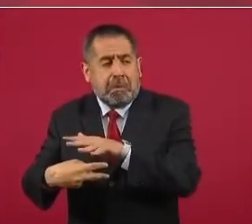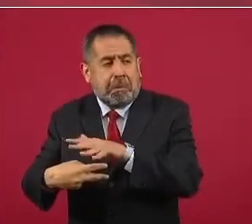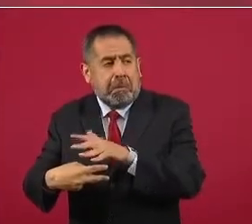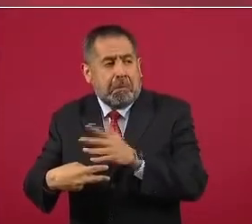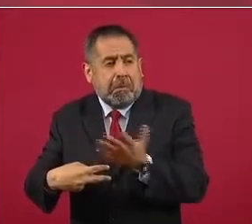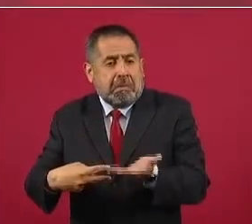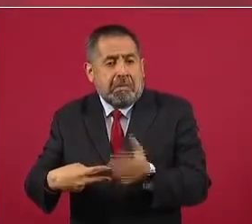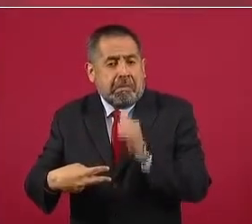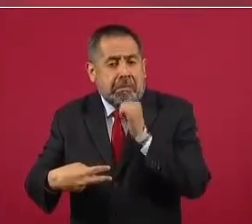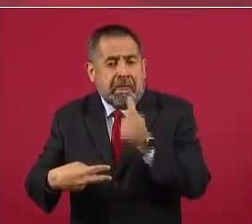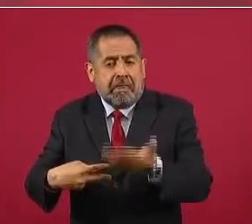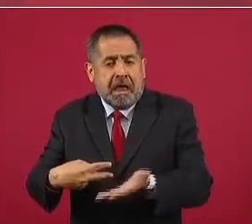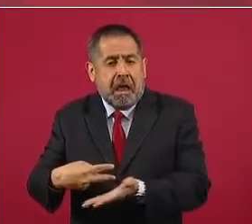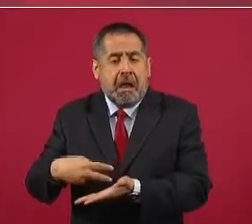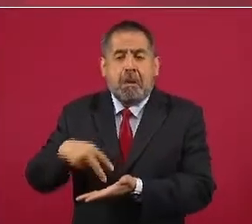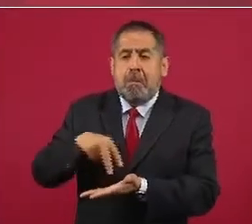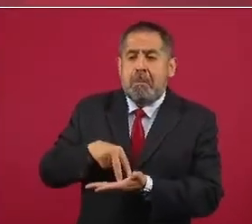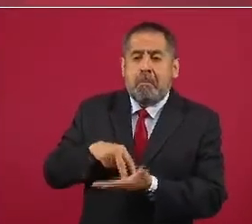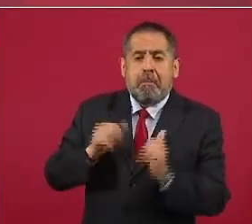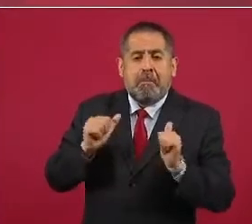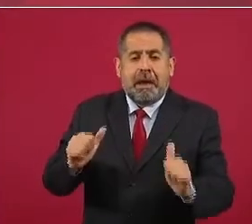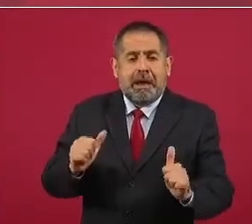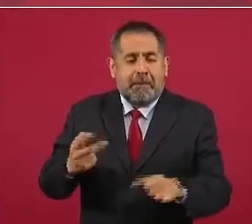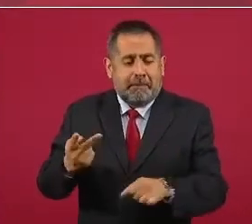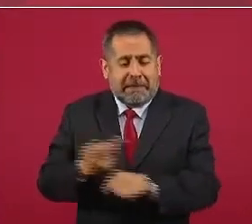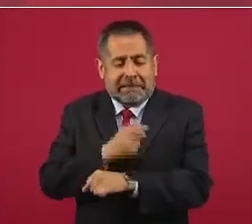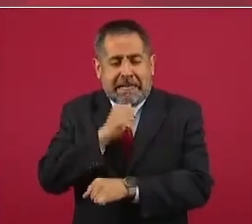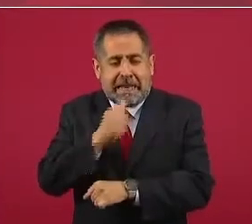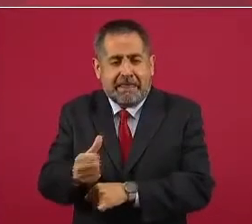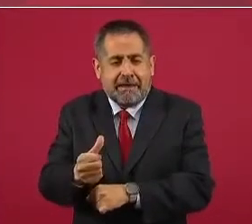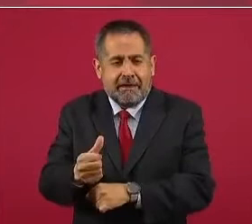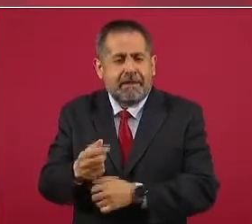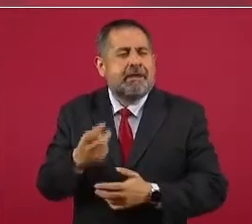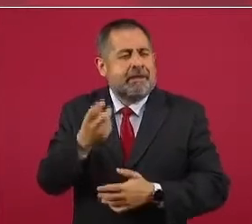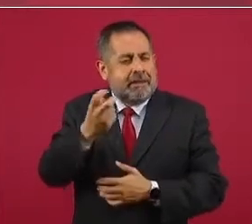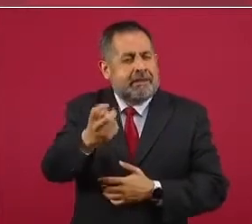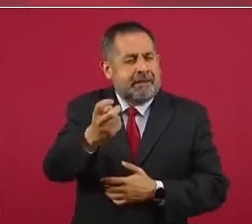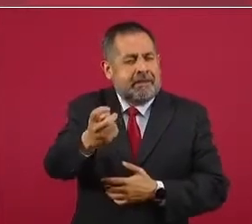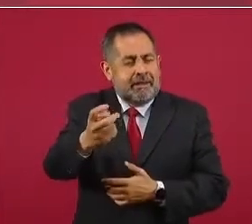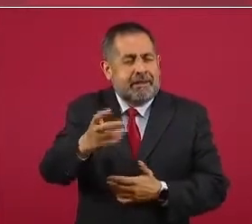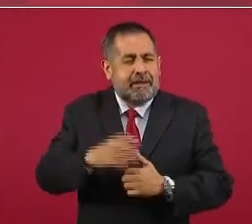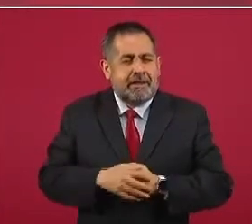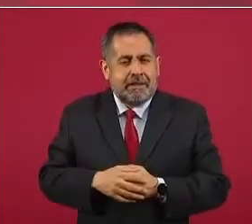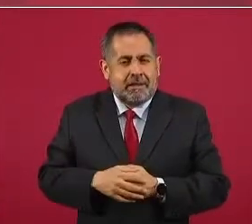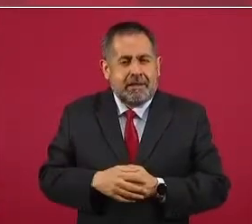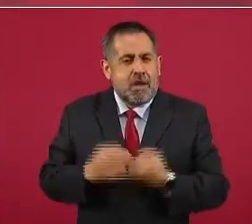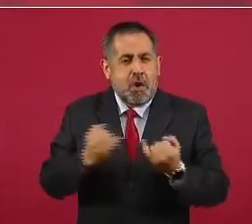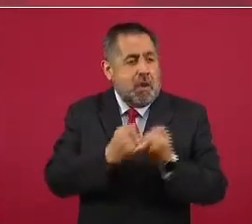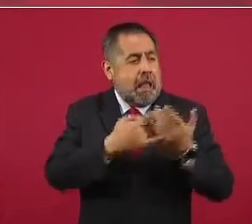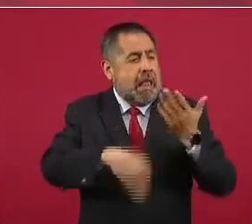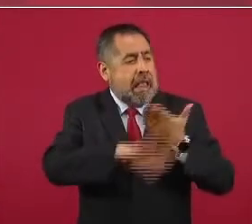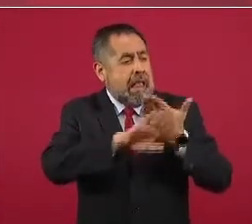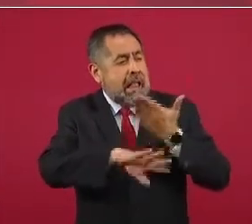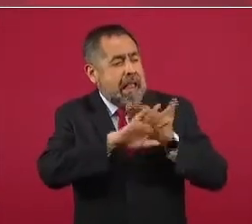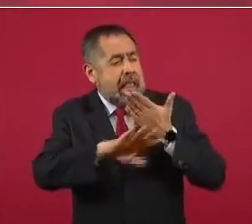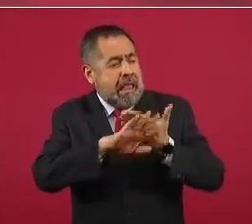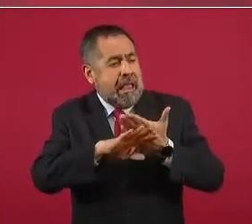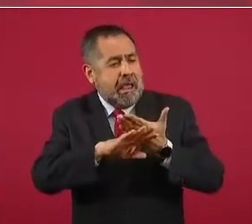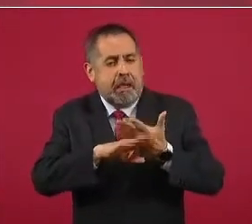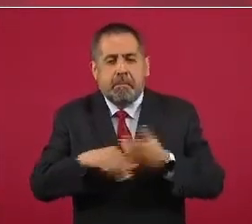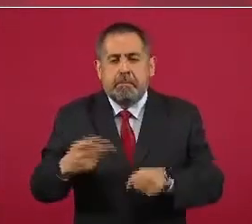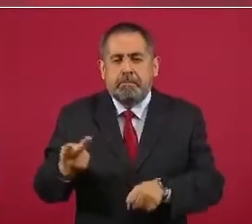por eso se dice, ¿no?, nos hizo lo que el viento a Juárez.